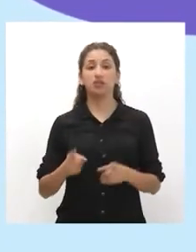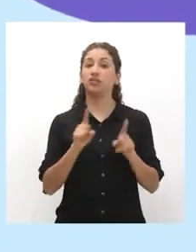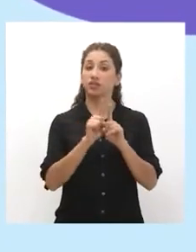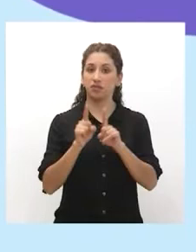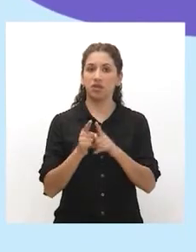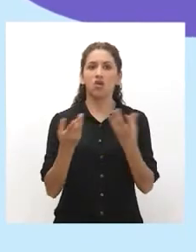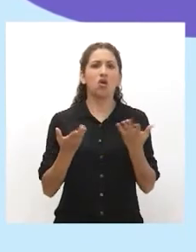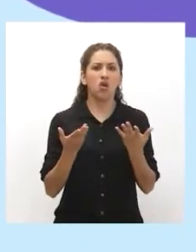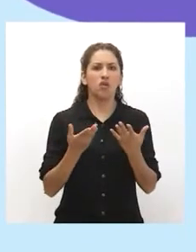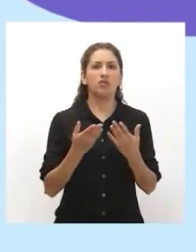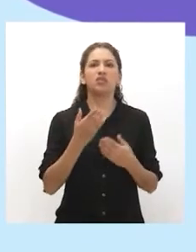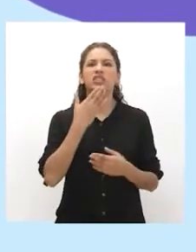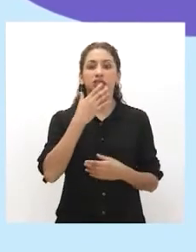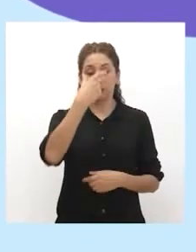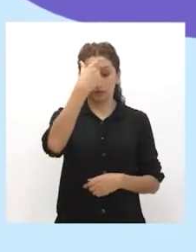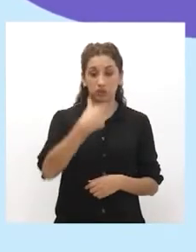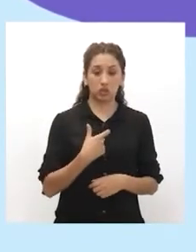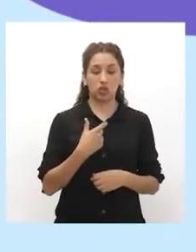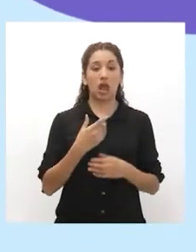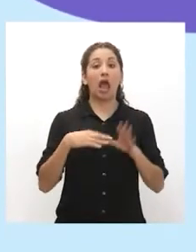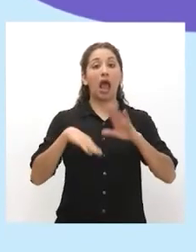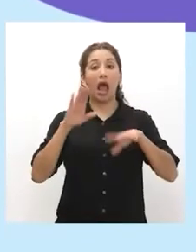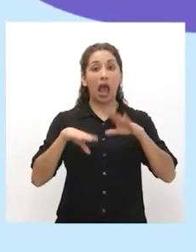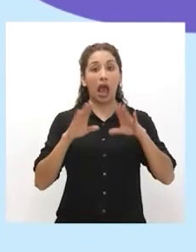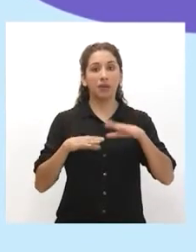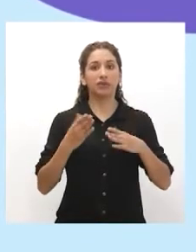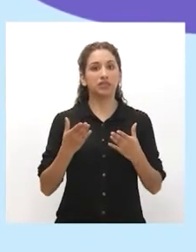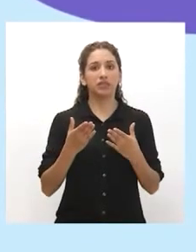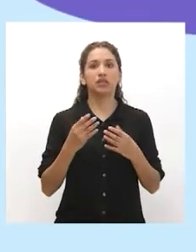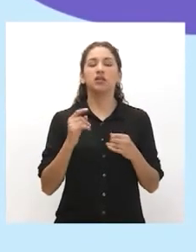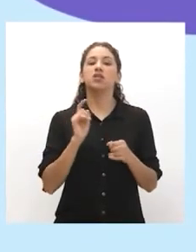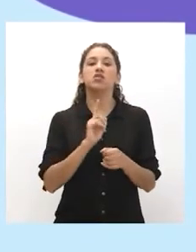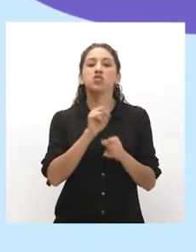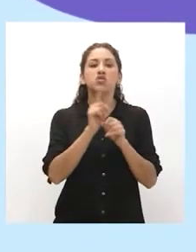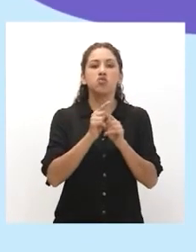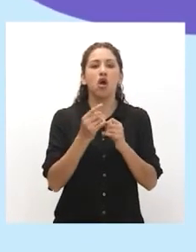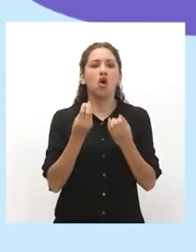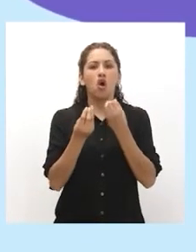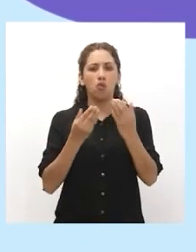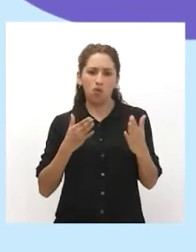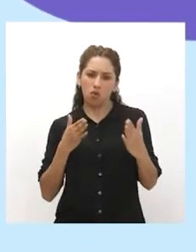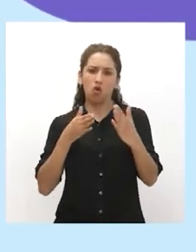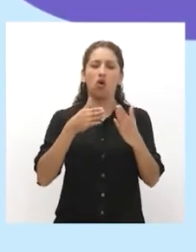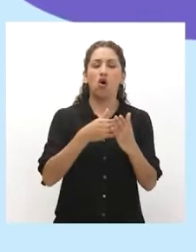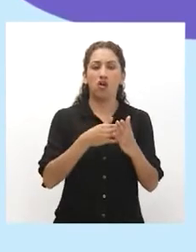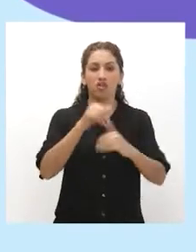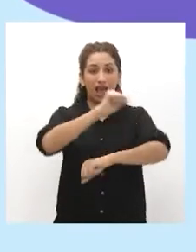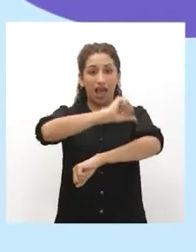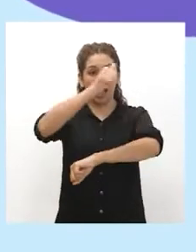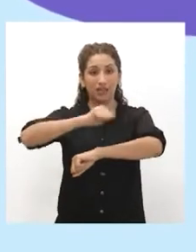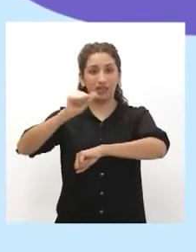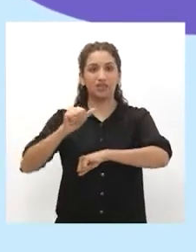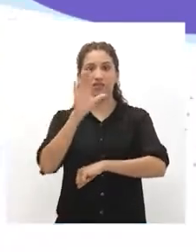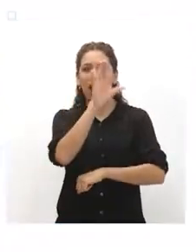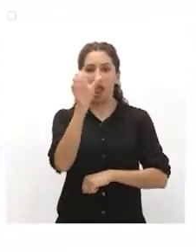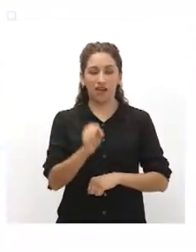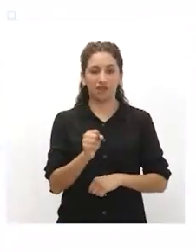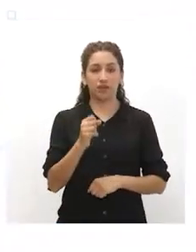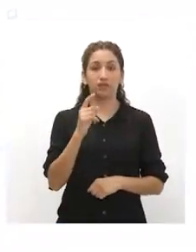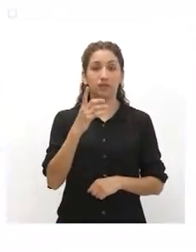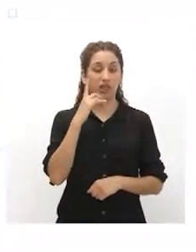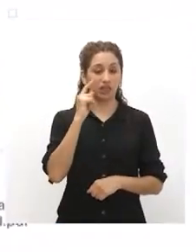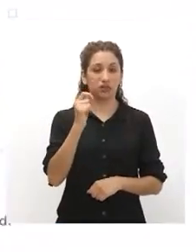incluso, como rol, enfrentar la problemática de indígenas y afroperuanos. Aquí un testimonio.